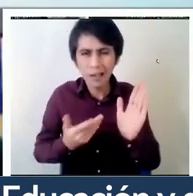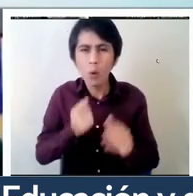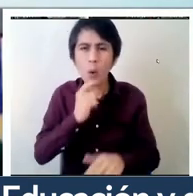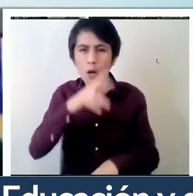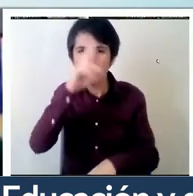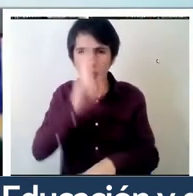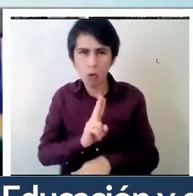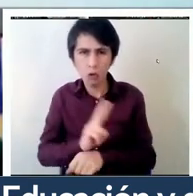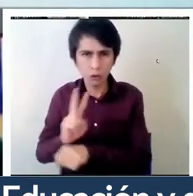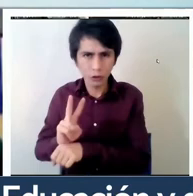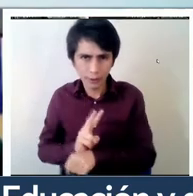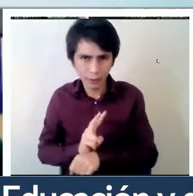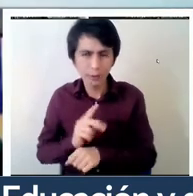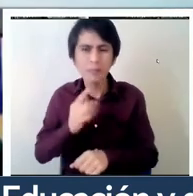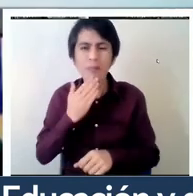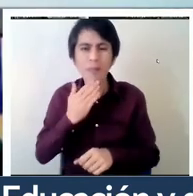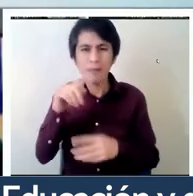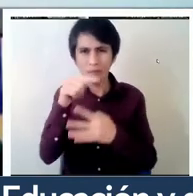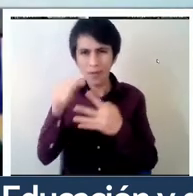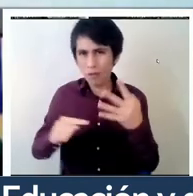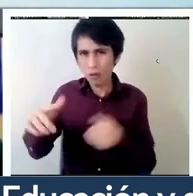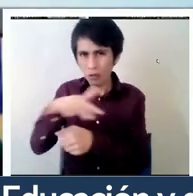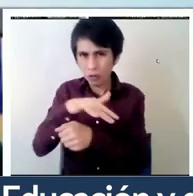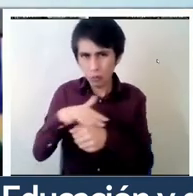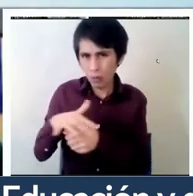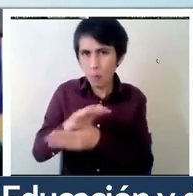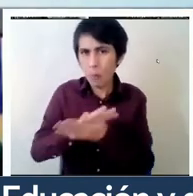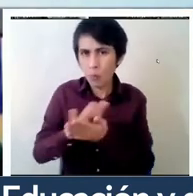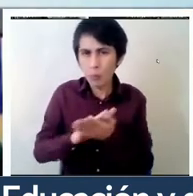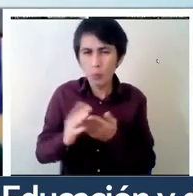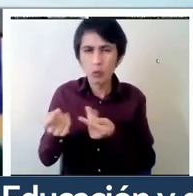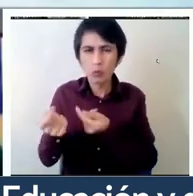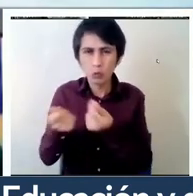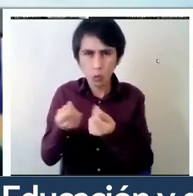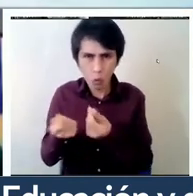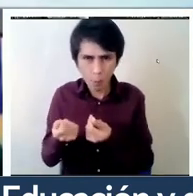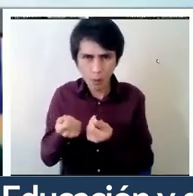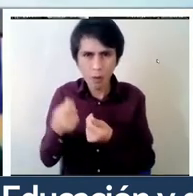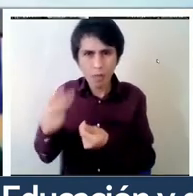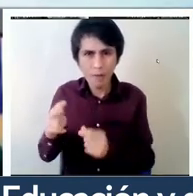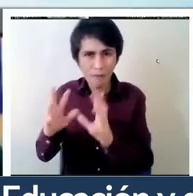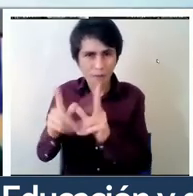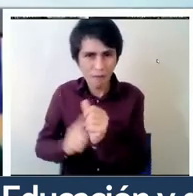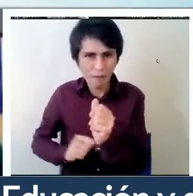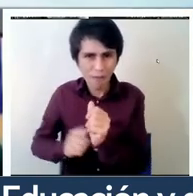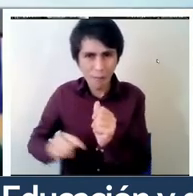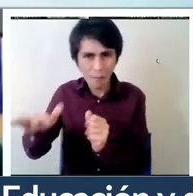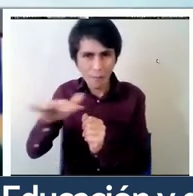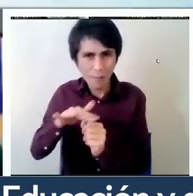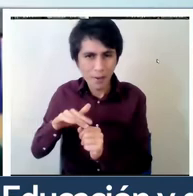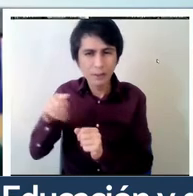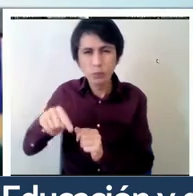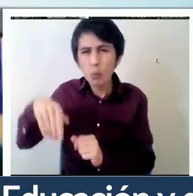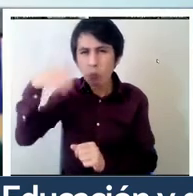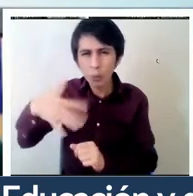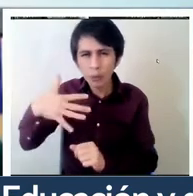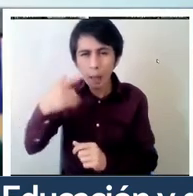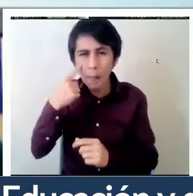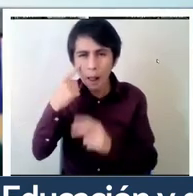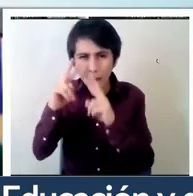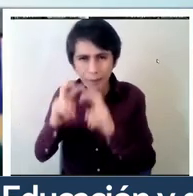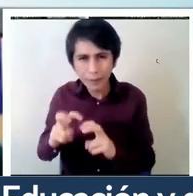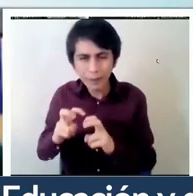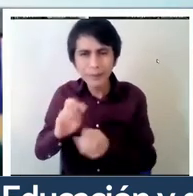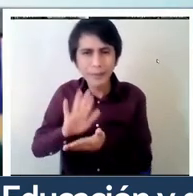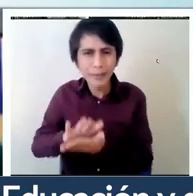por ejemplo el nivel socioeconómico de las familias, son de crucial importancia al analizar la salud, calidad y